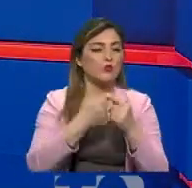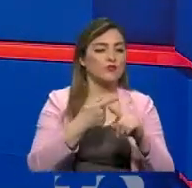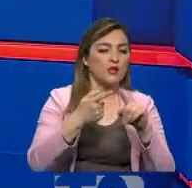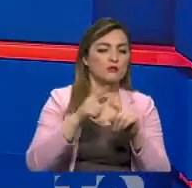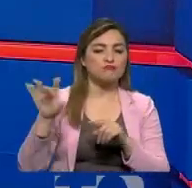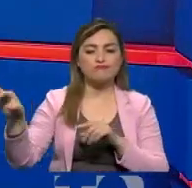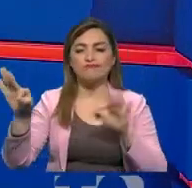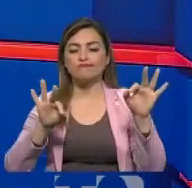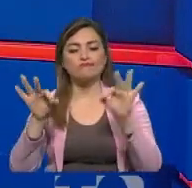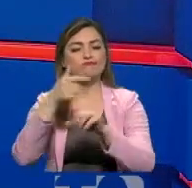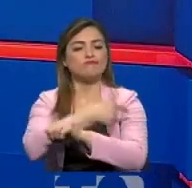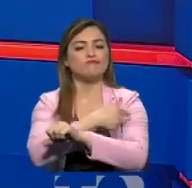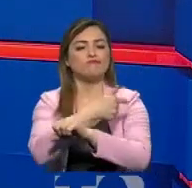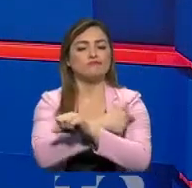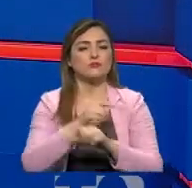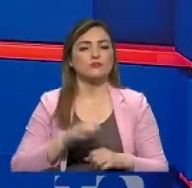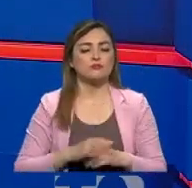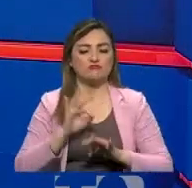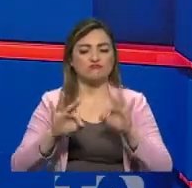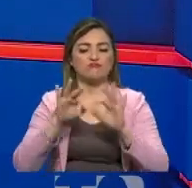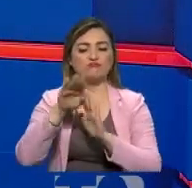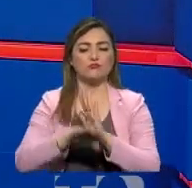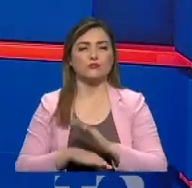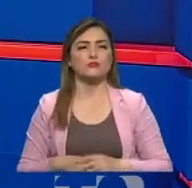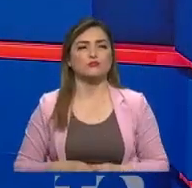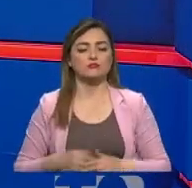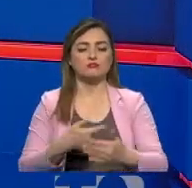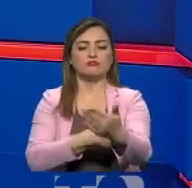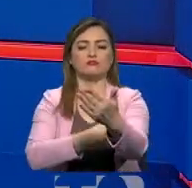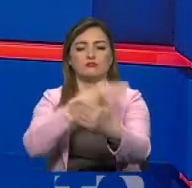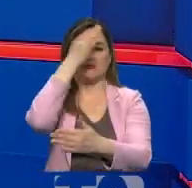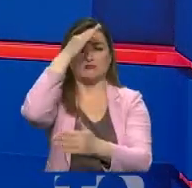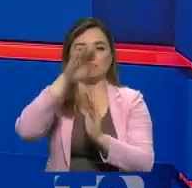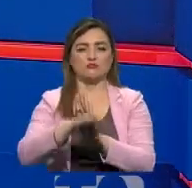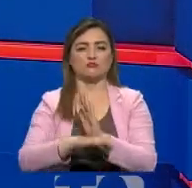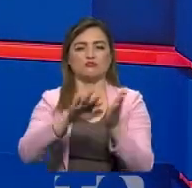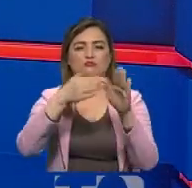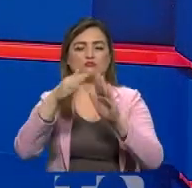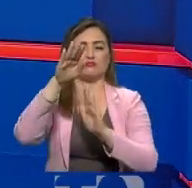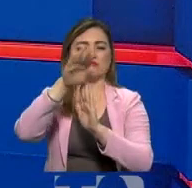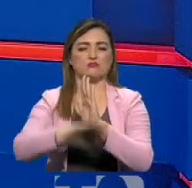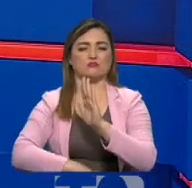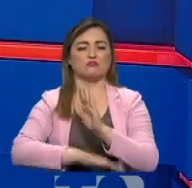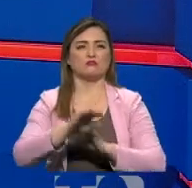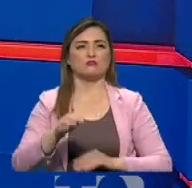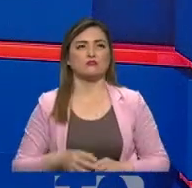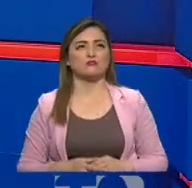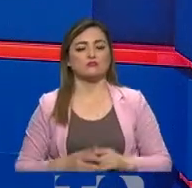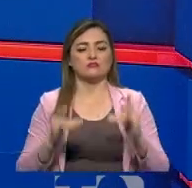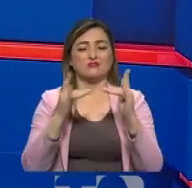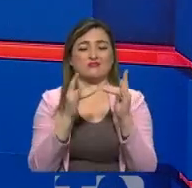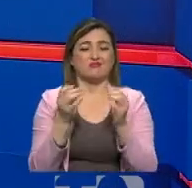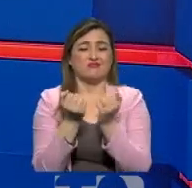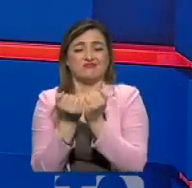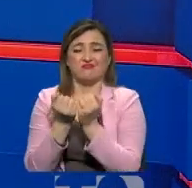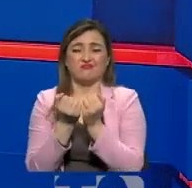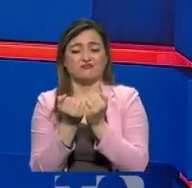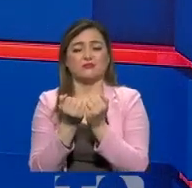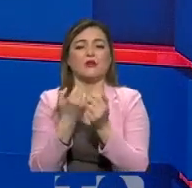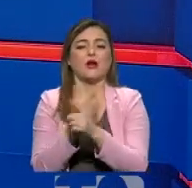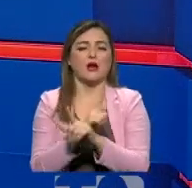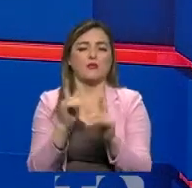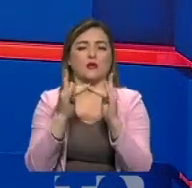y así disminuir los las hospitalizaciones, obviamente las muertes, y aflojar un poco el sistema sanitario que